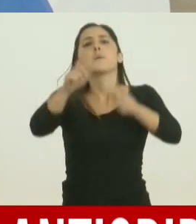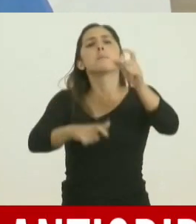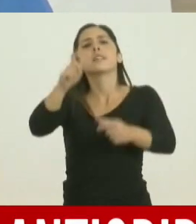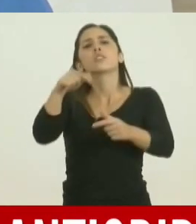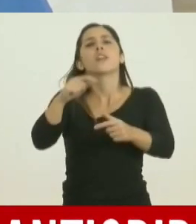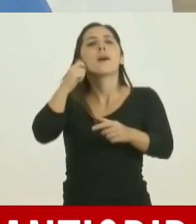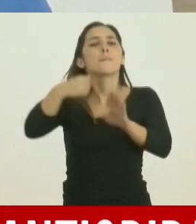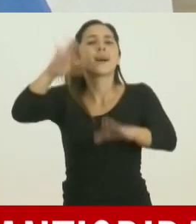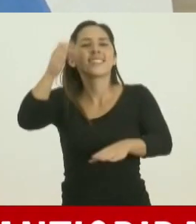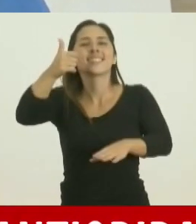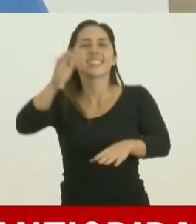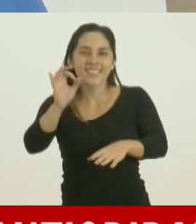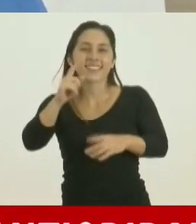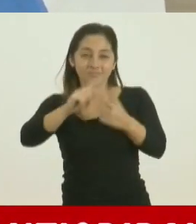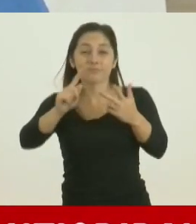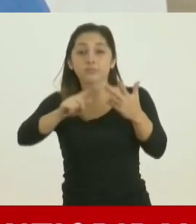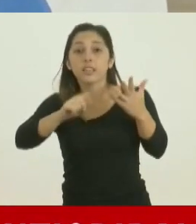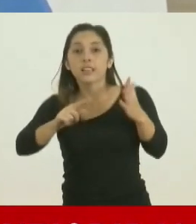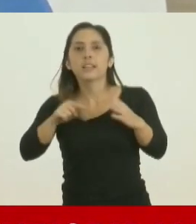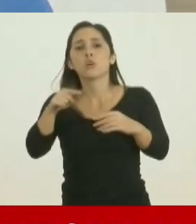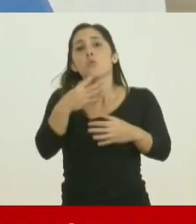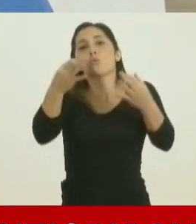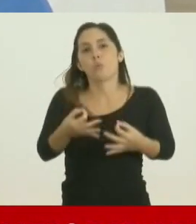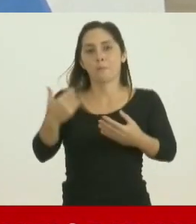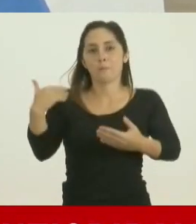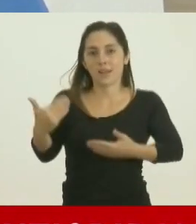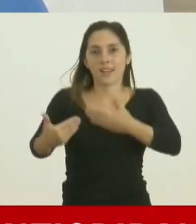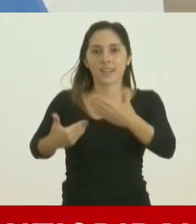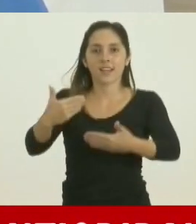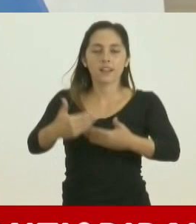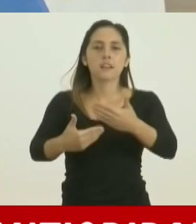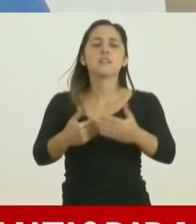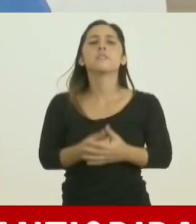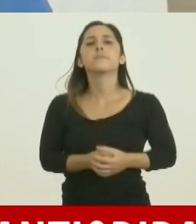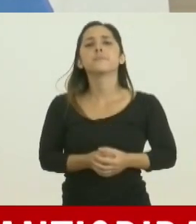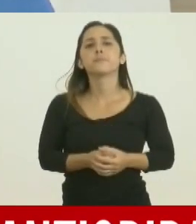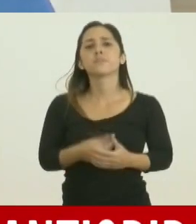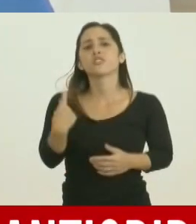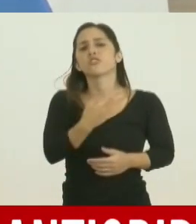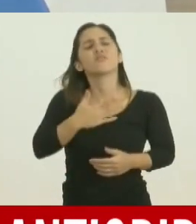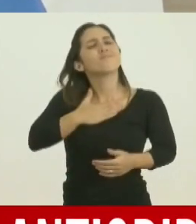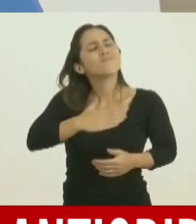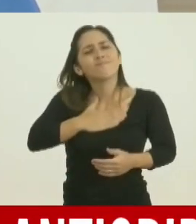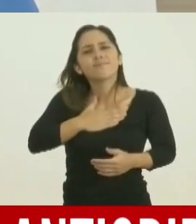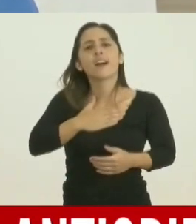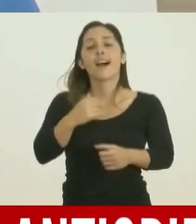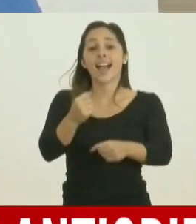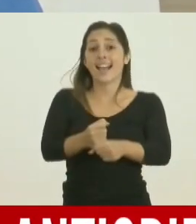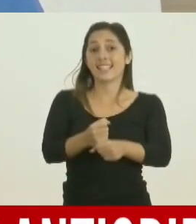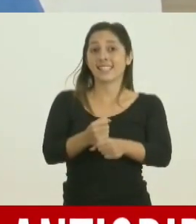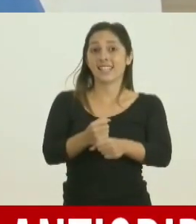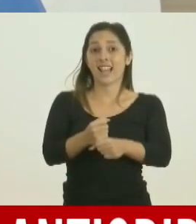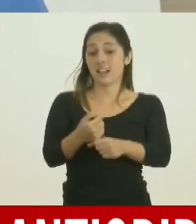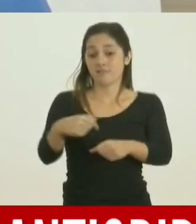60 años, etcétera, que es lo que se fue cumpliendo. Y para satisfacción nosotros hasta las